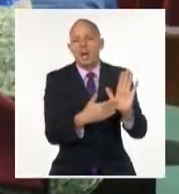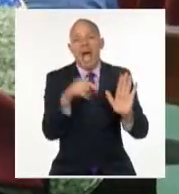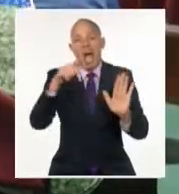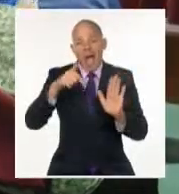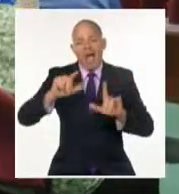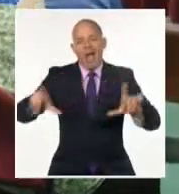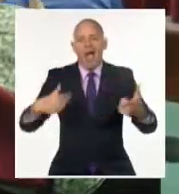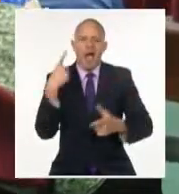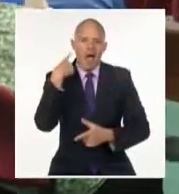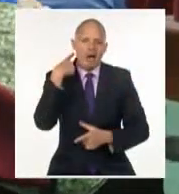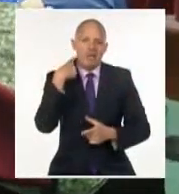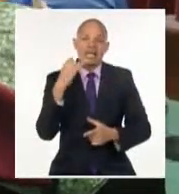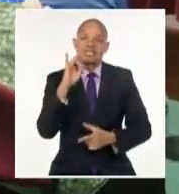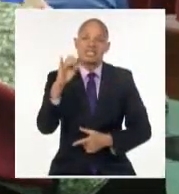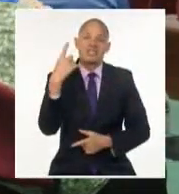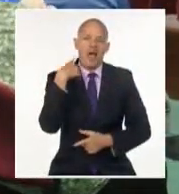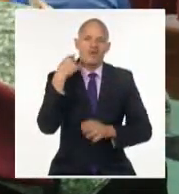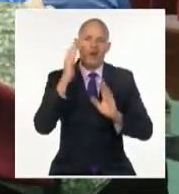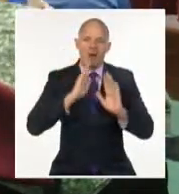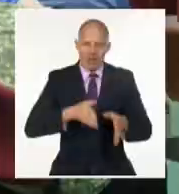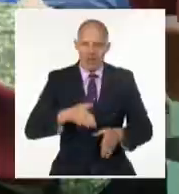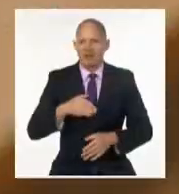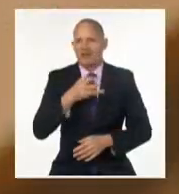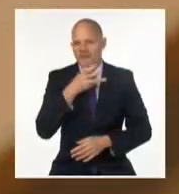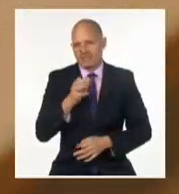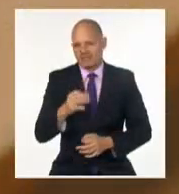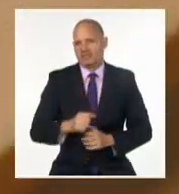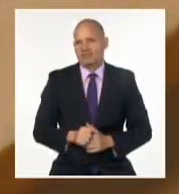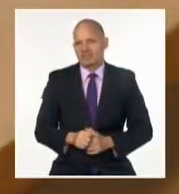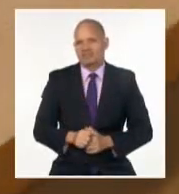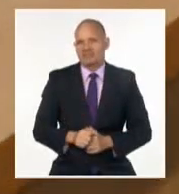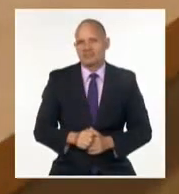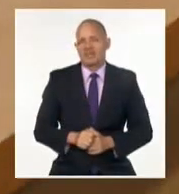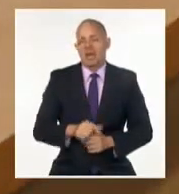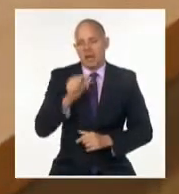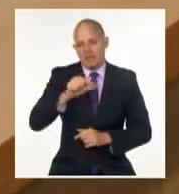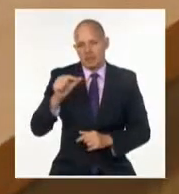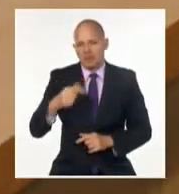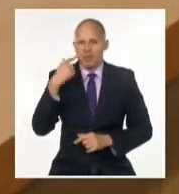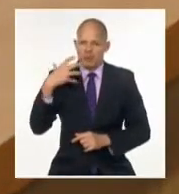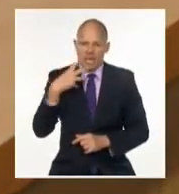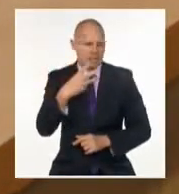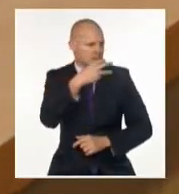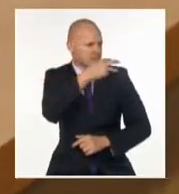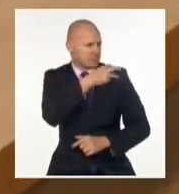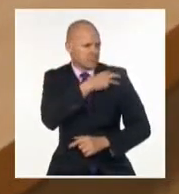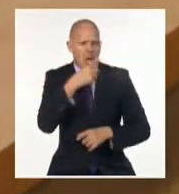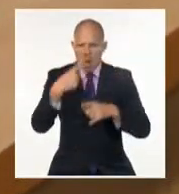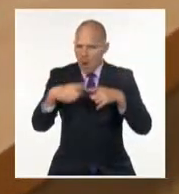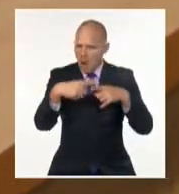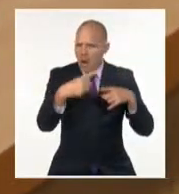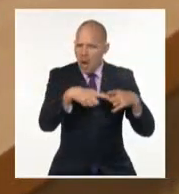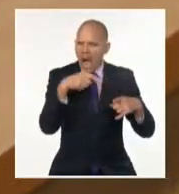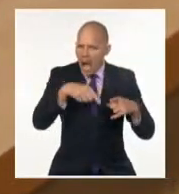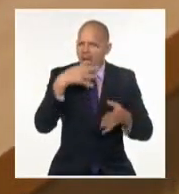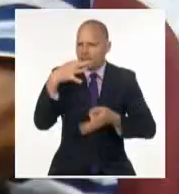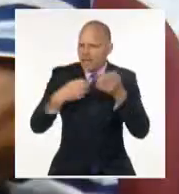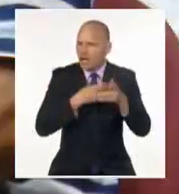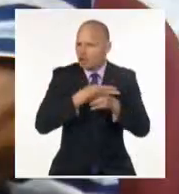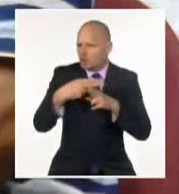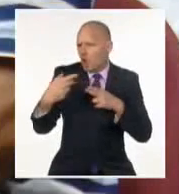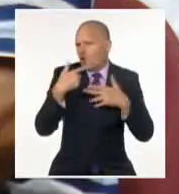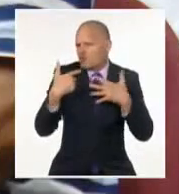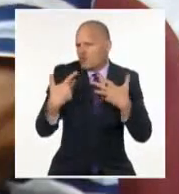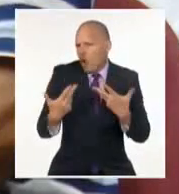aniversario de su partida física. Grandes personalidades históricas y políticas nos revelan en sus páginas el sentimiento